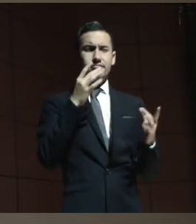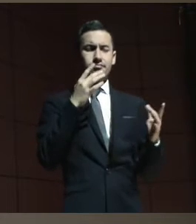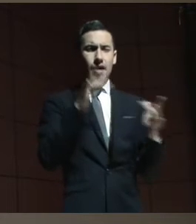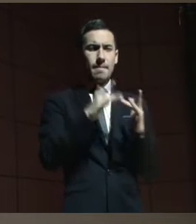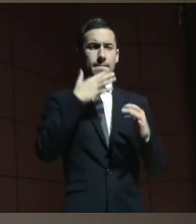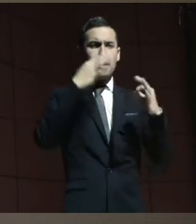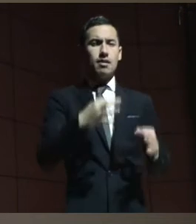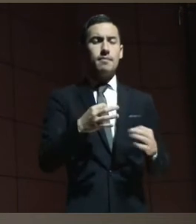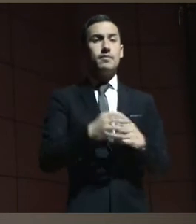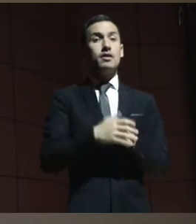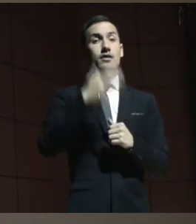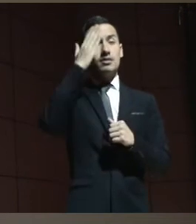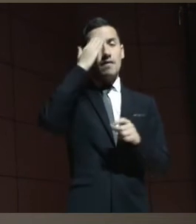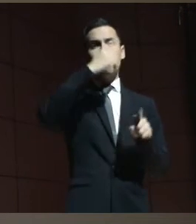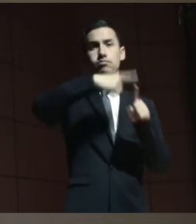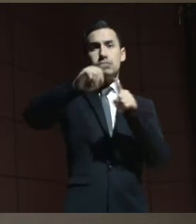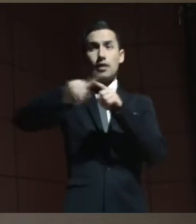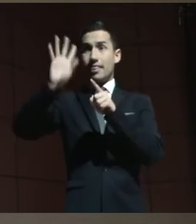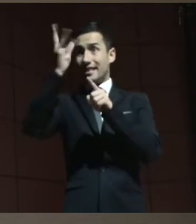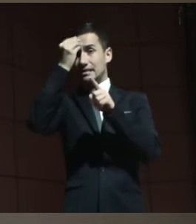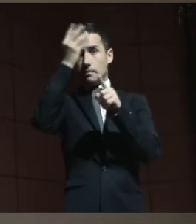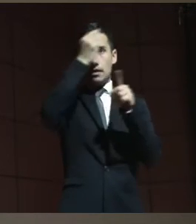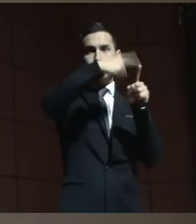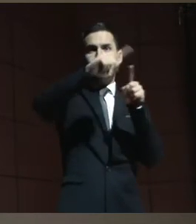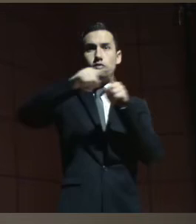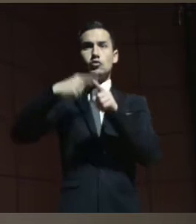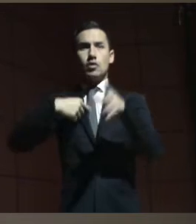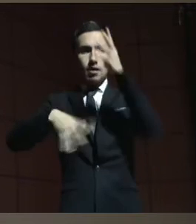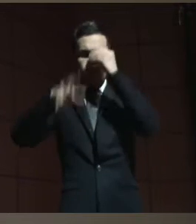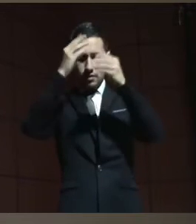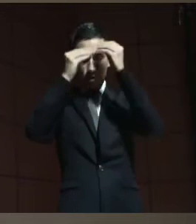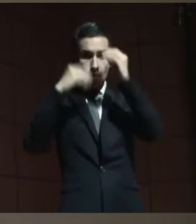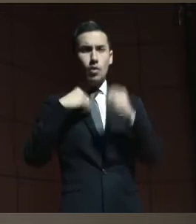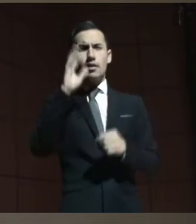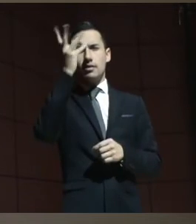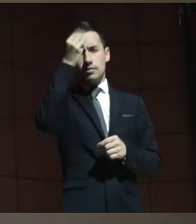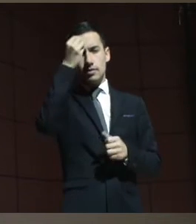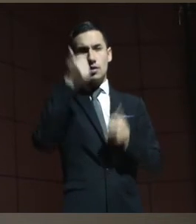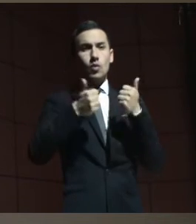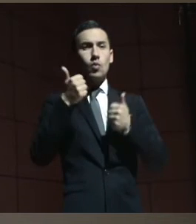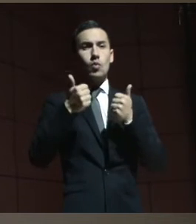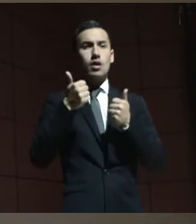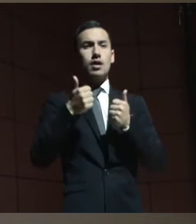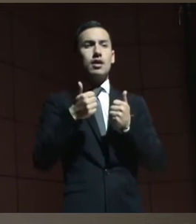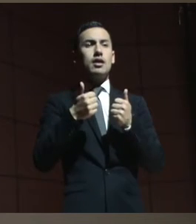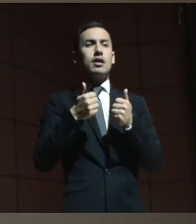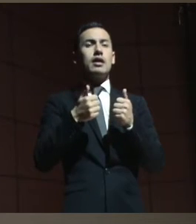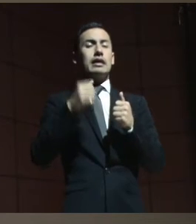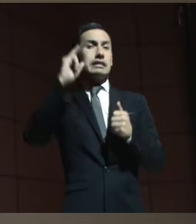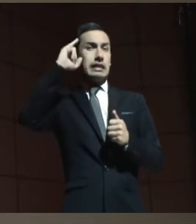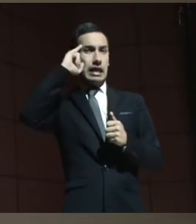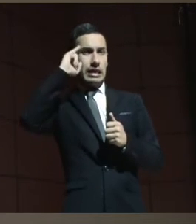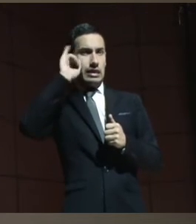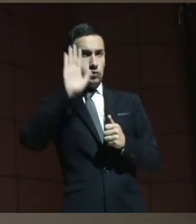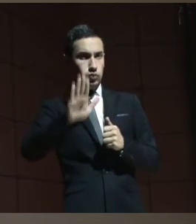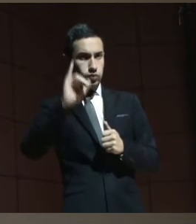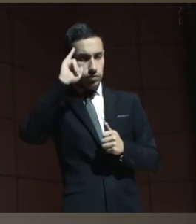otras disciplinas, de las cuales he aprendido tanto, entre ellas de los psiquiatras y psiquiatras,